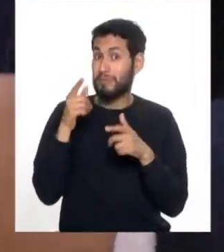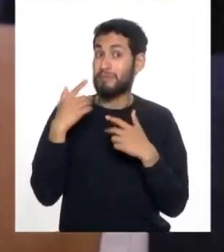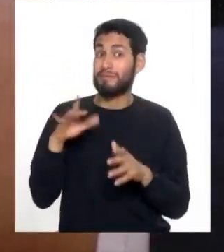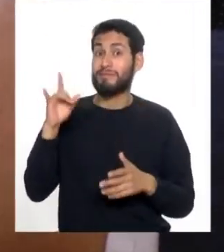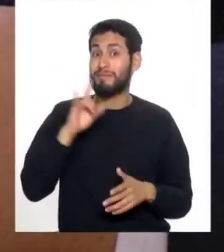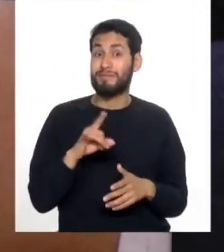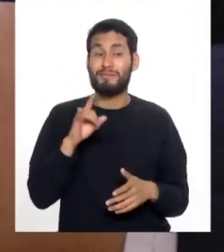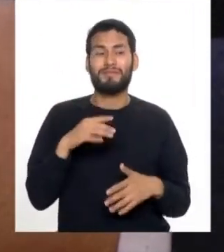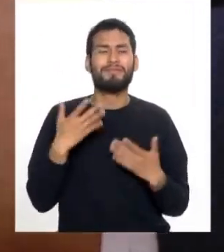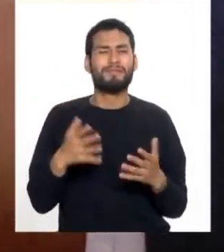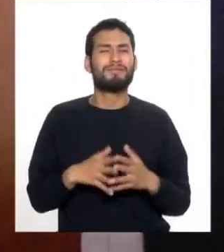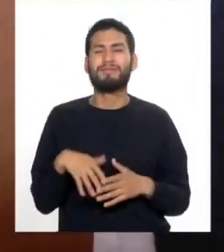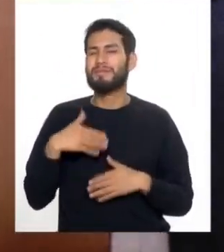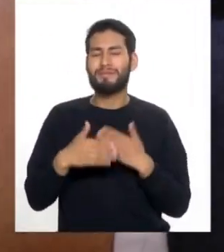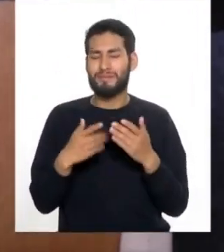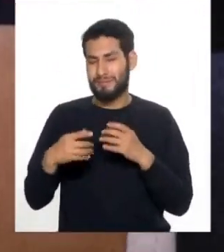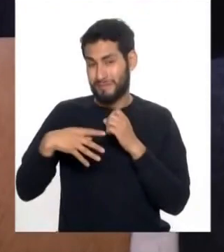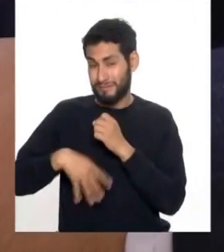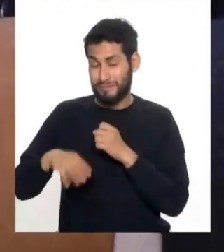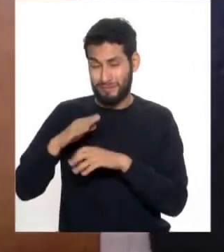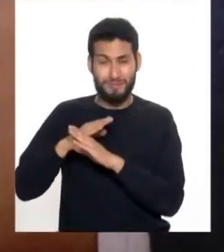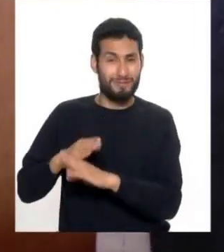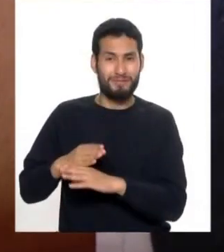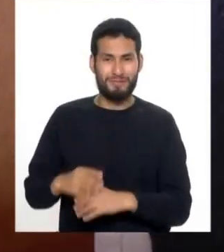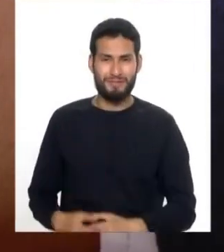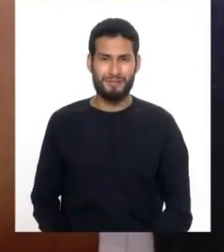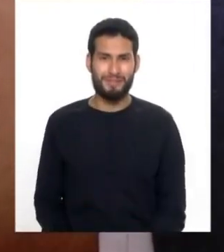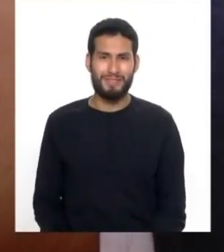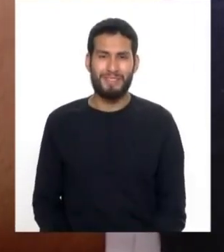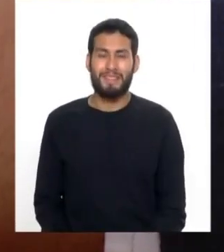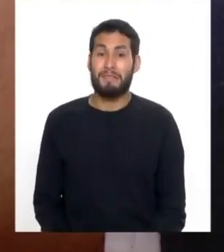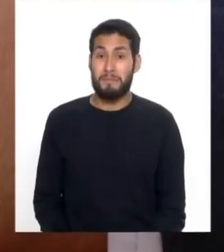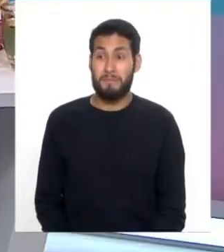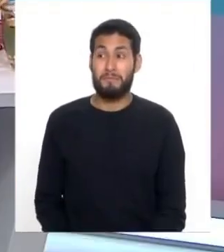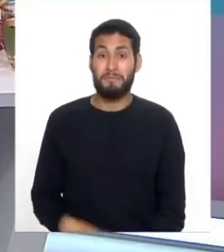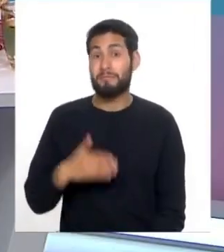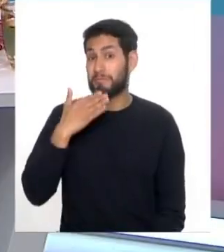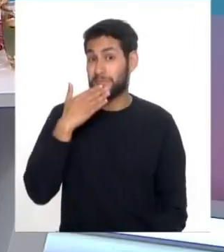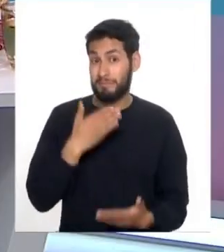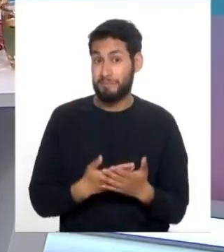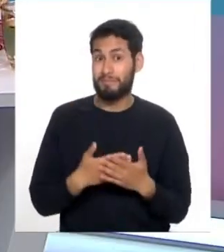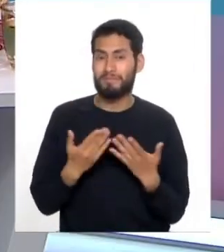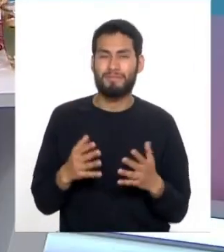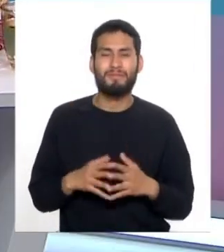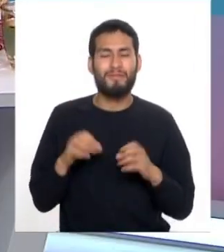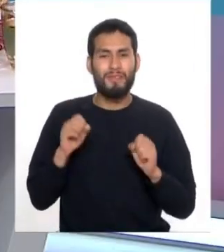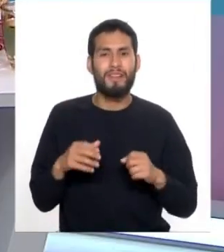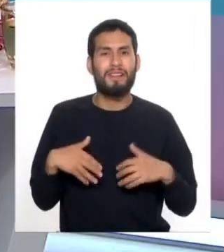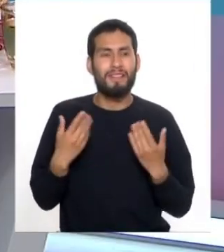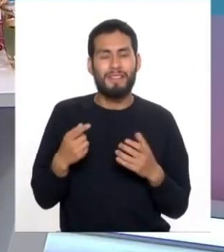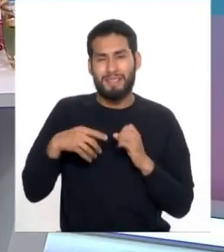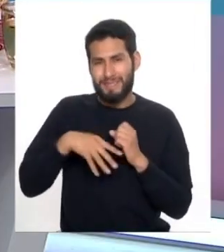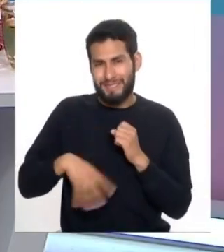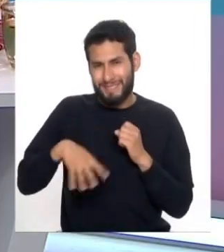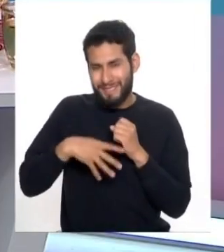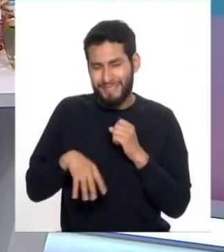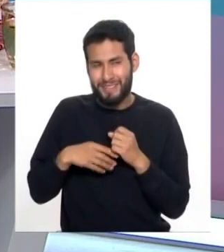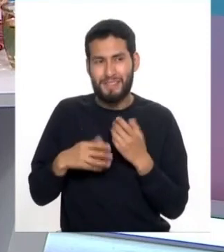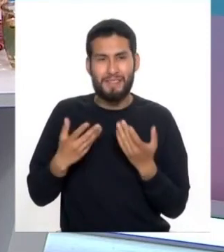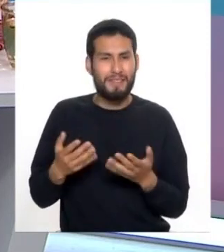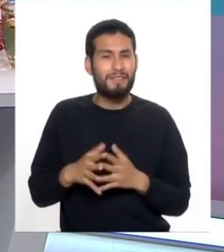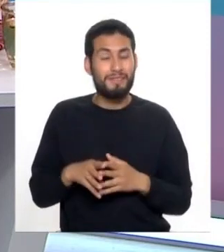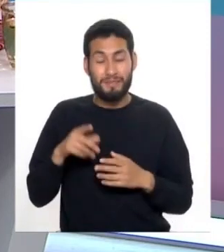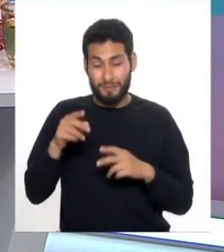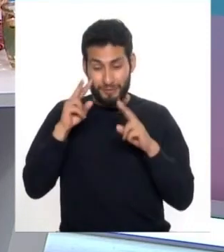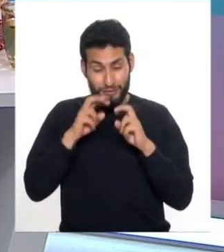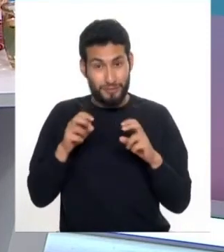útil para procesos diarréicos es tan pero tan efectiva para poder tratar la diarrea que según la